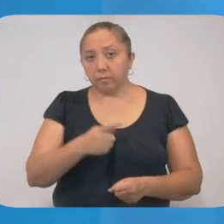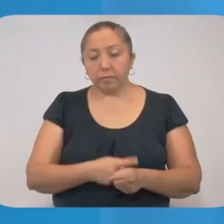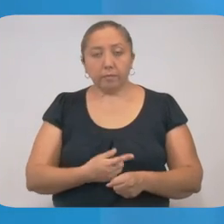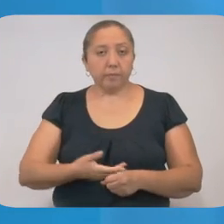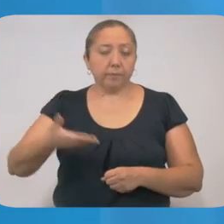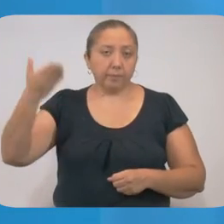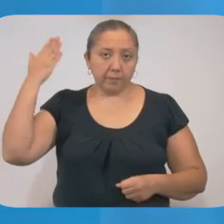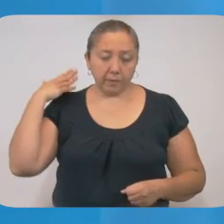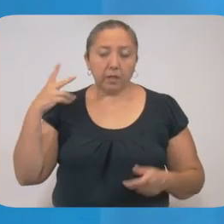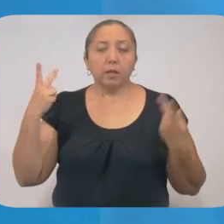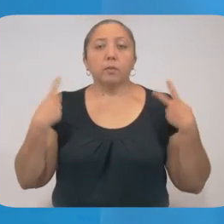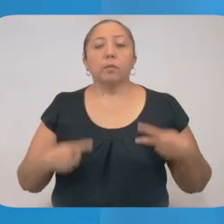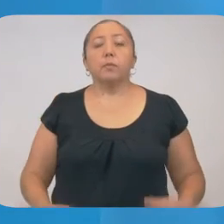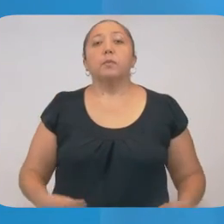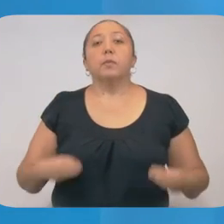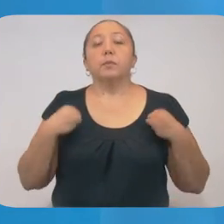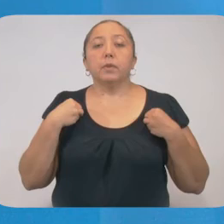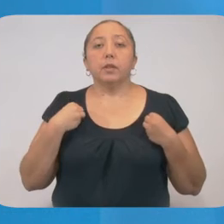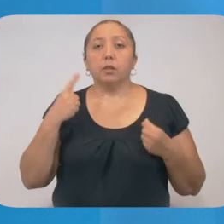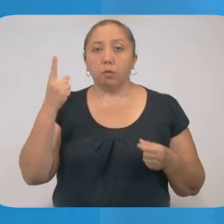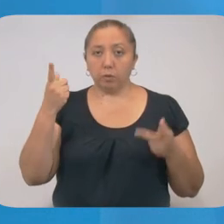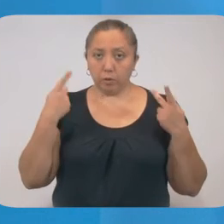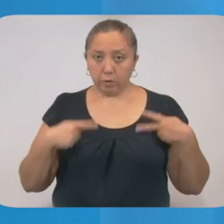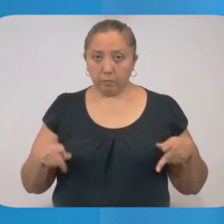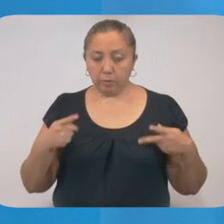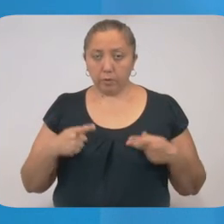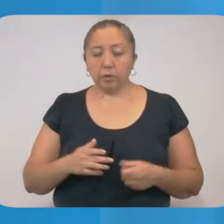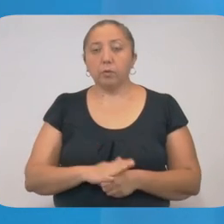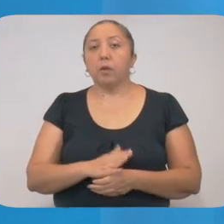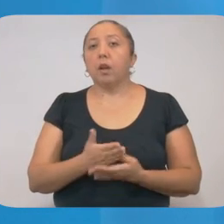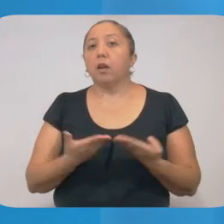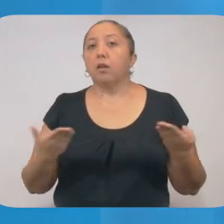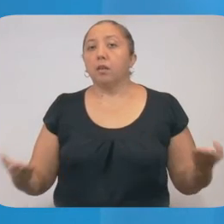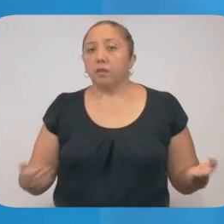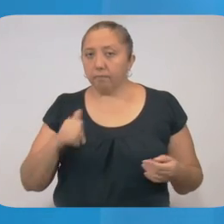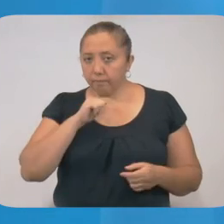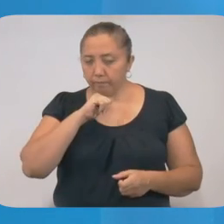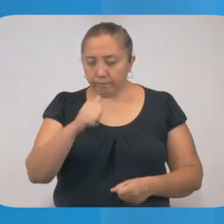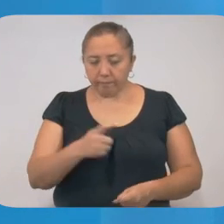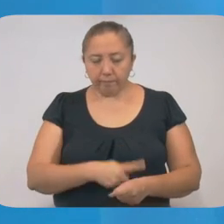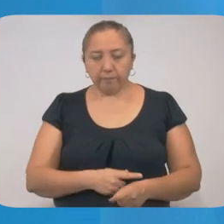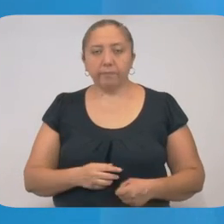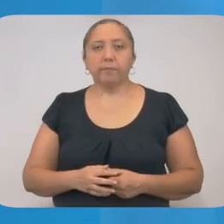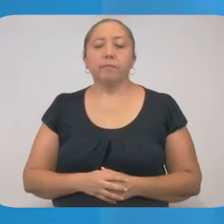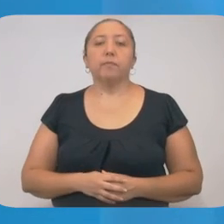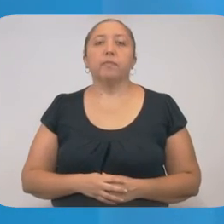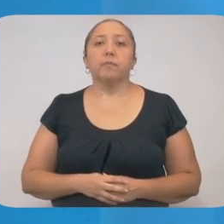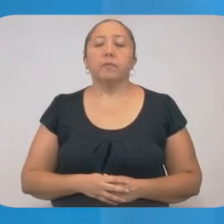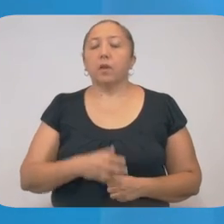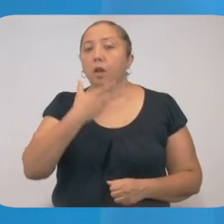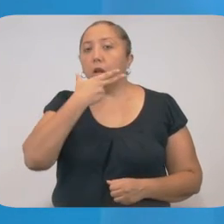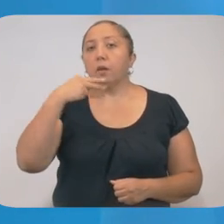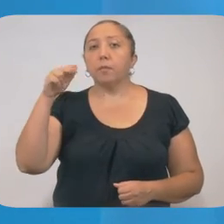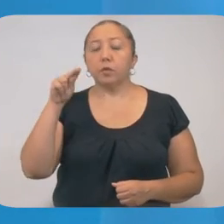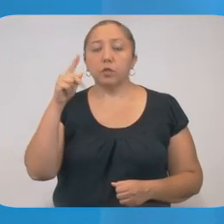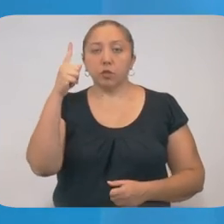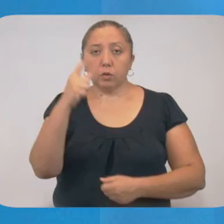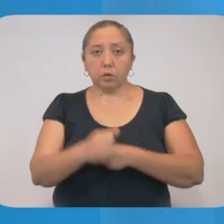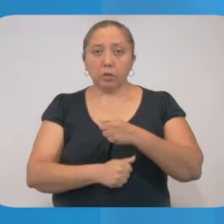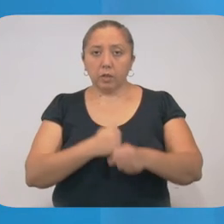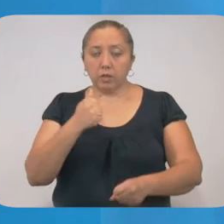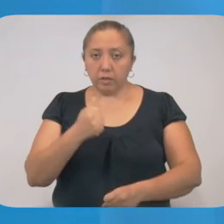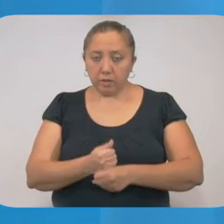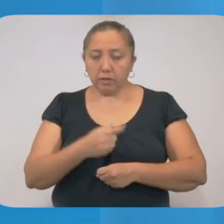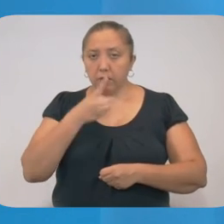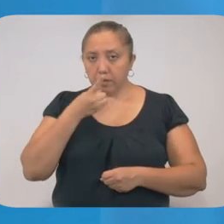previas. La paciente convivía con un contacto, el cual hasta el momento se reporta asintomático. Hombre de 81 años,